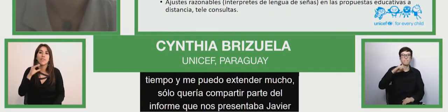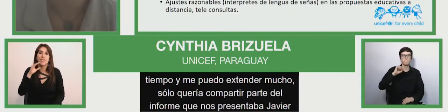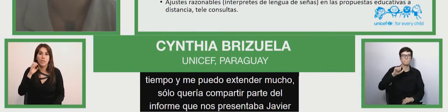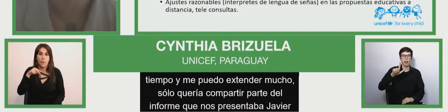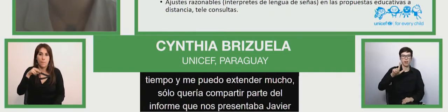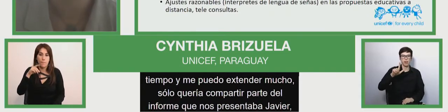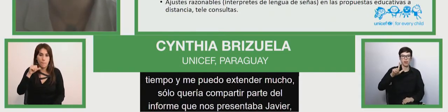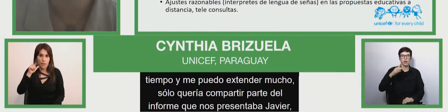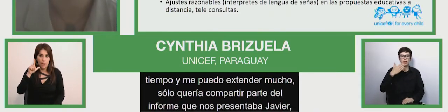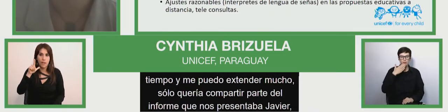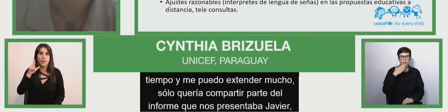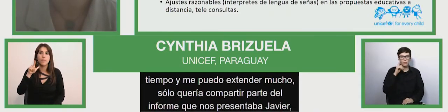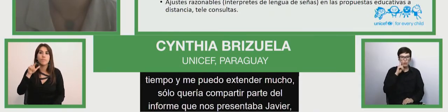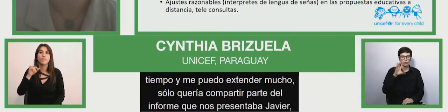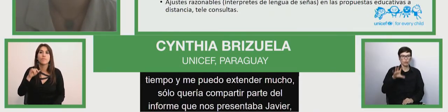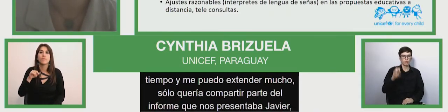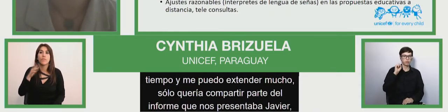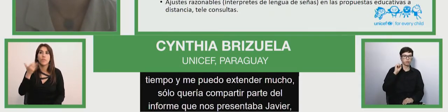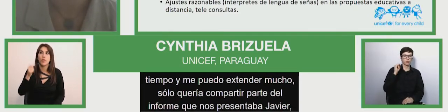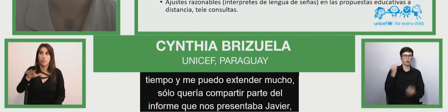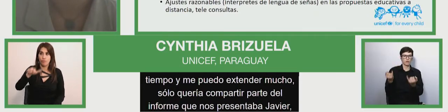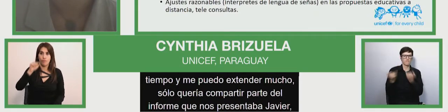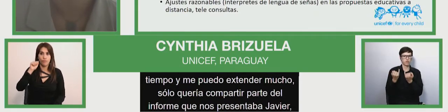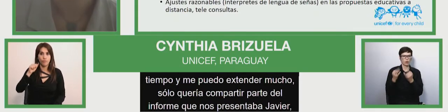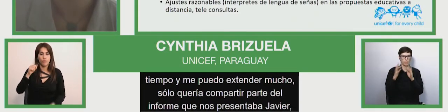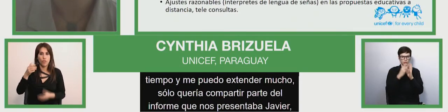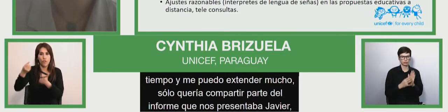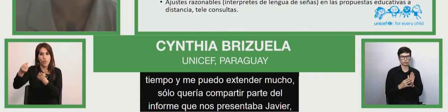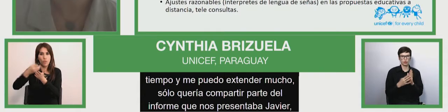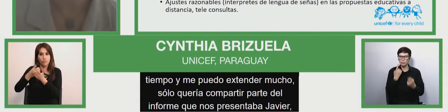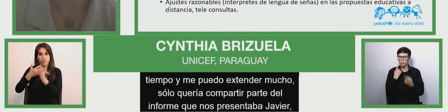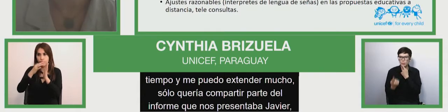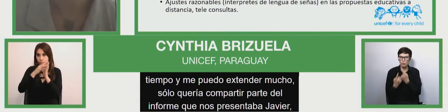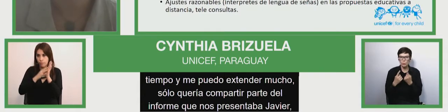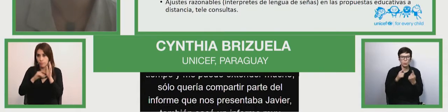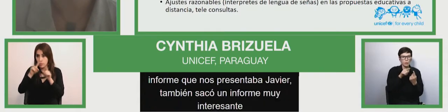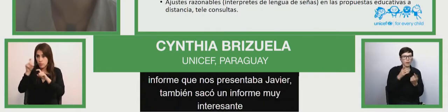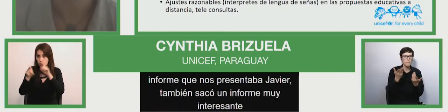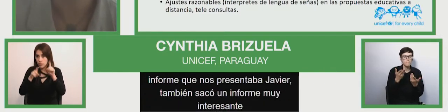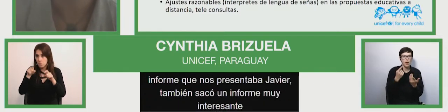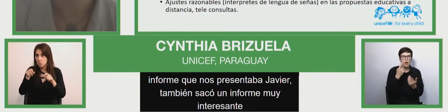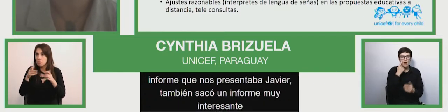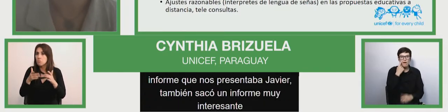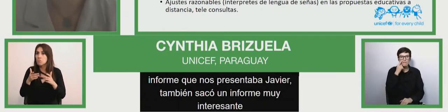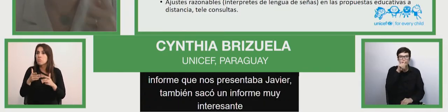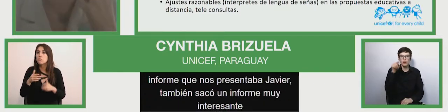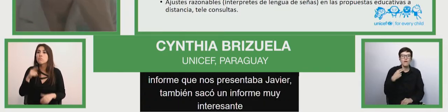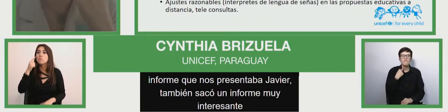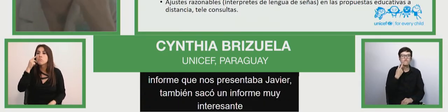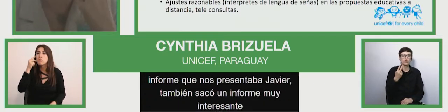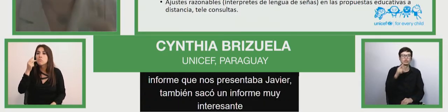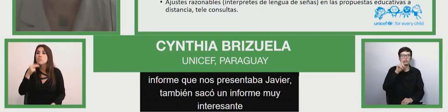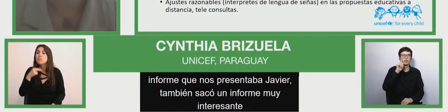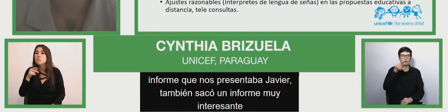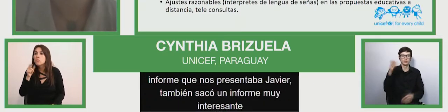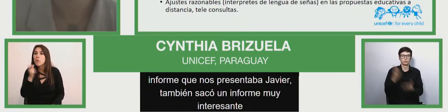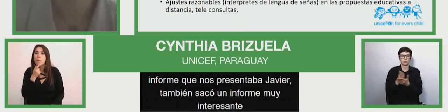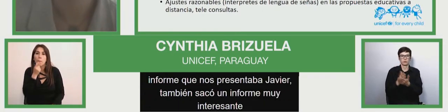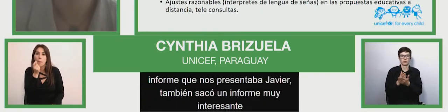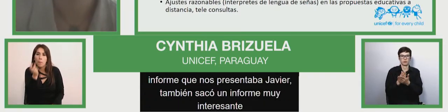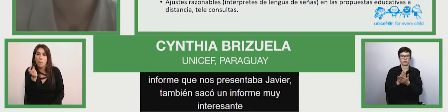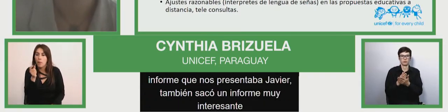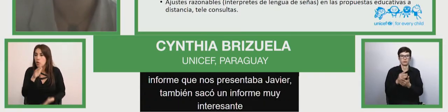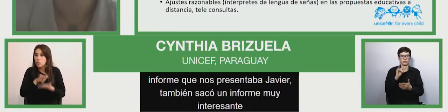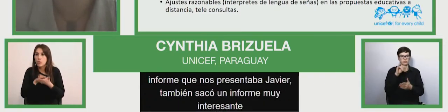muy interesante donde hicieron encuestas para escuchar las voces de los estudiantes y de los